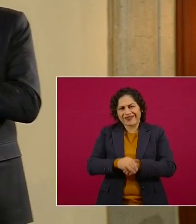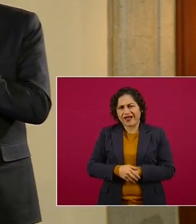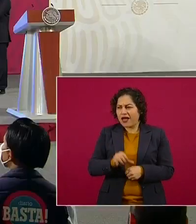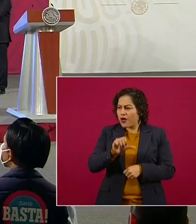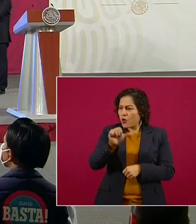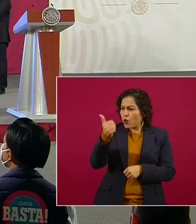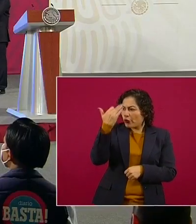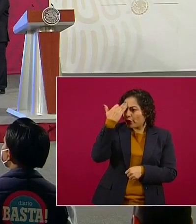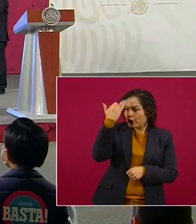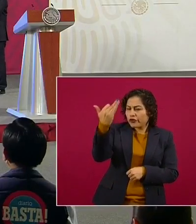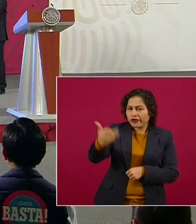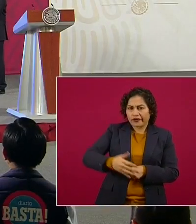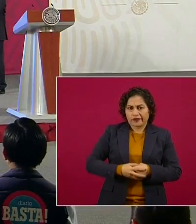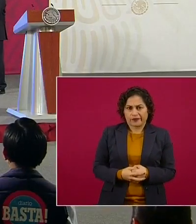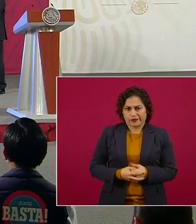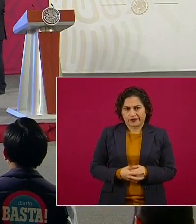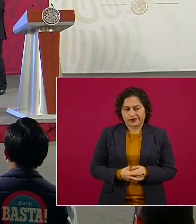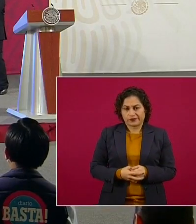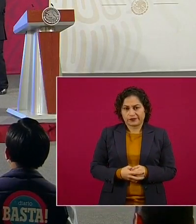Recuerda,